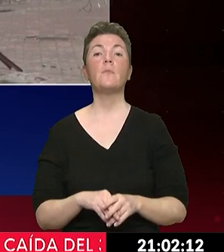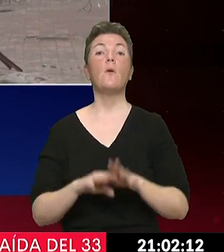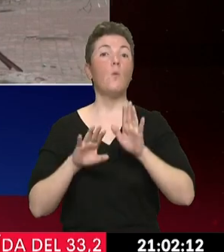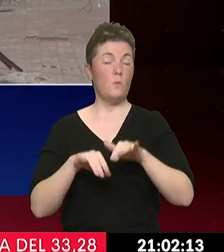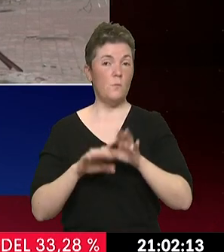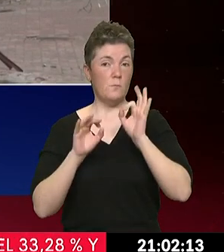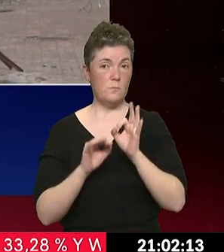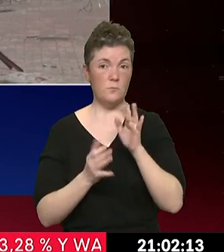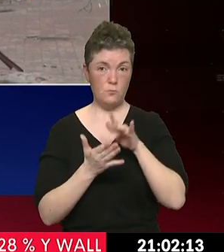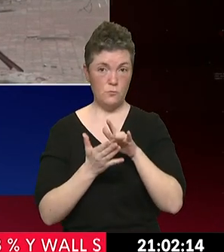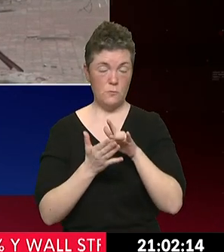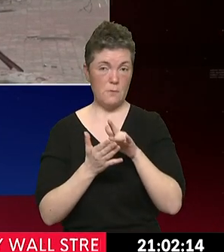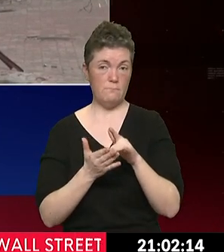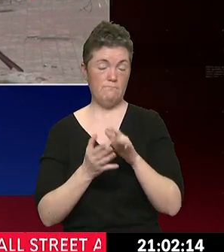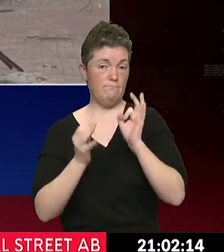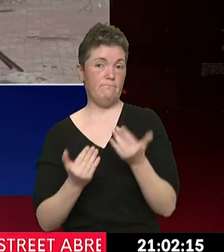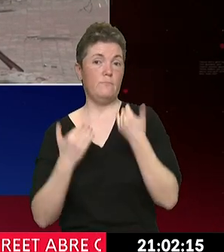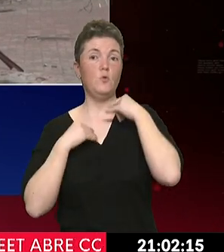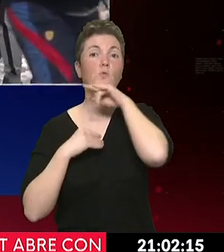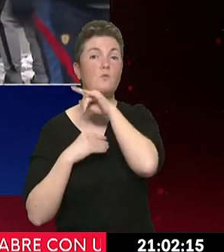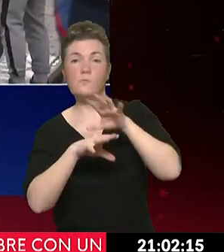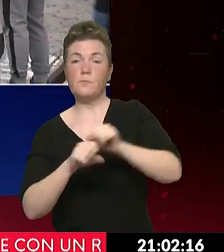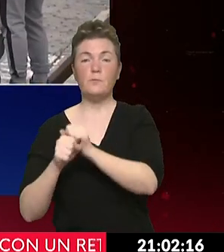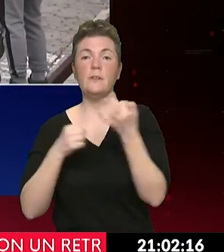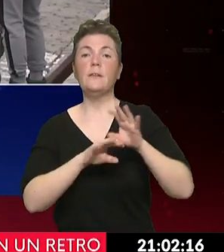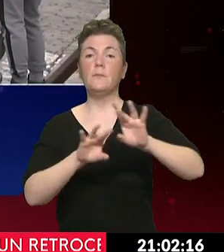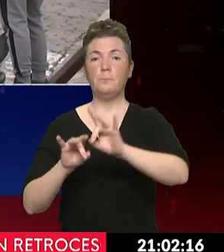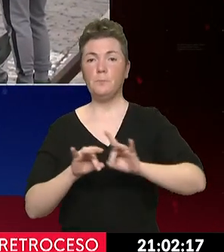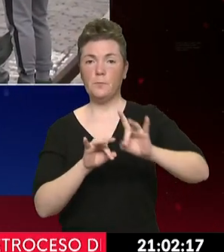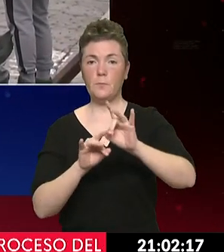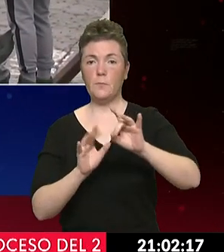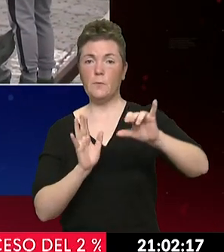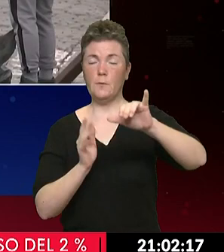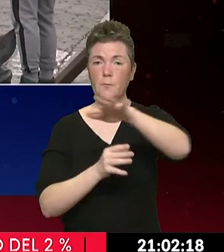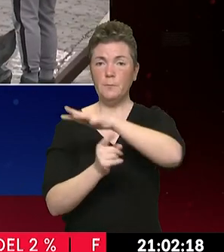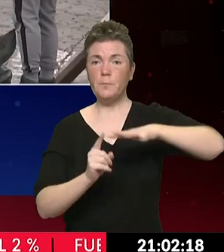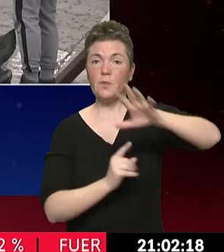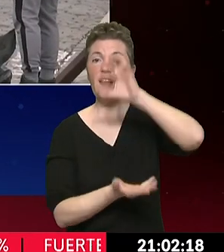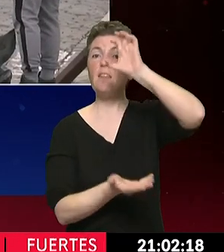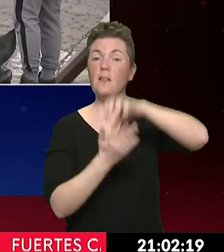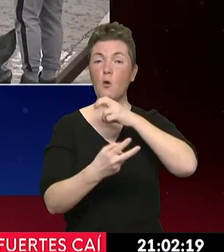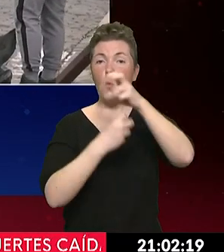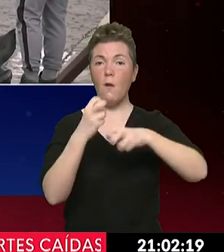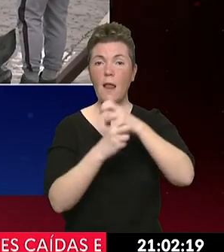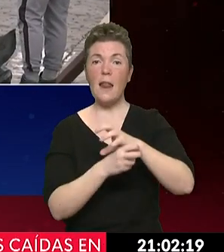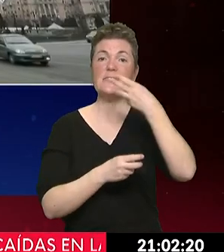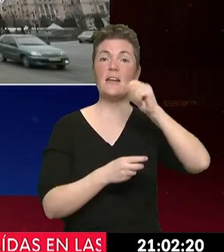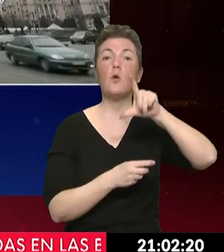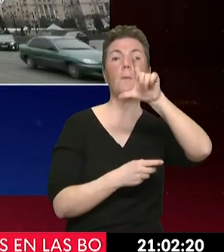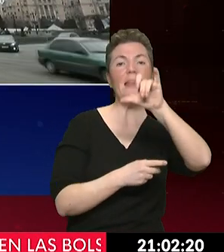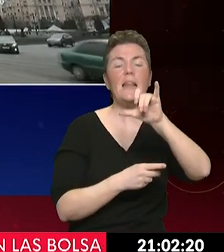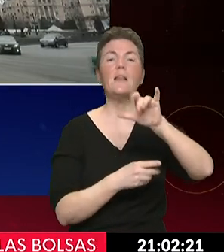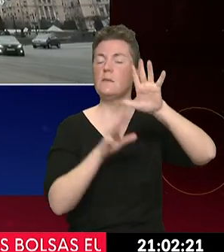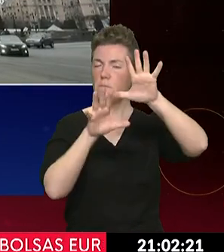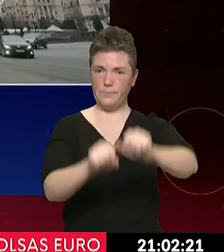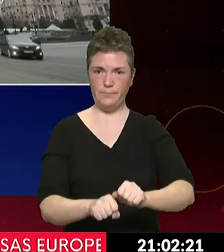definitivamente ha pasado a manos rusas es el territorio que rodea y la antigua central nuclear de Chernobyl, que